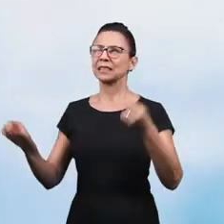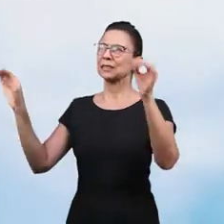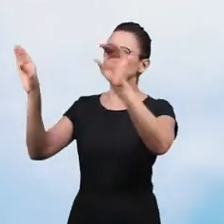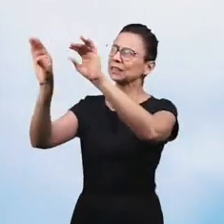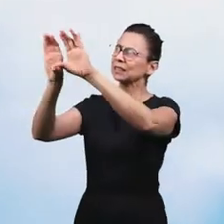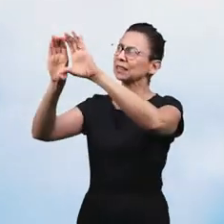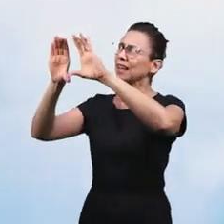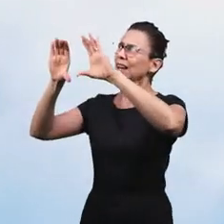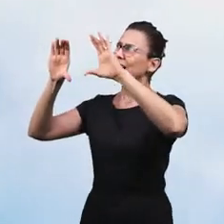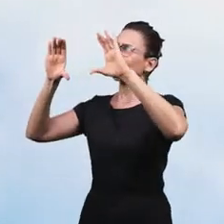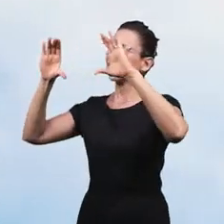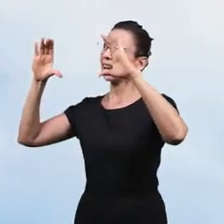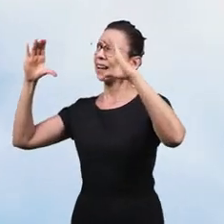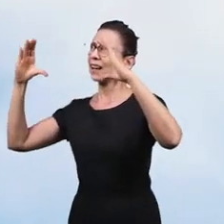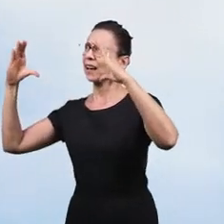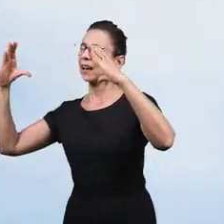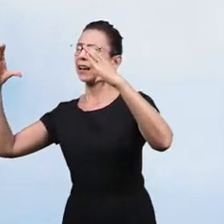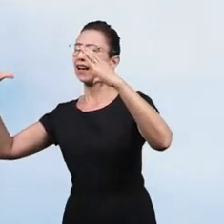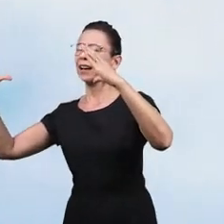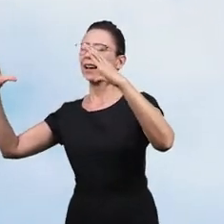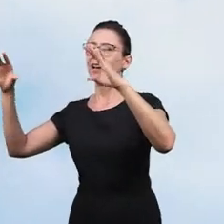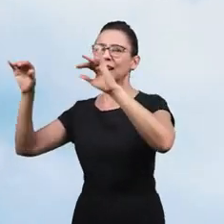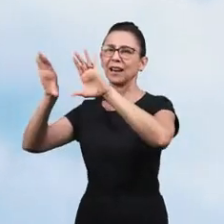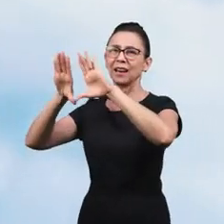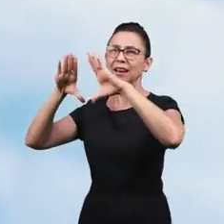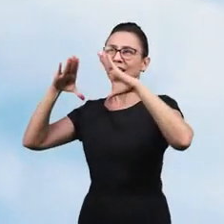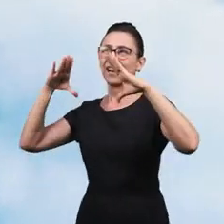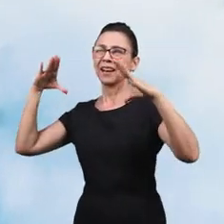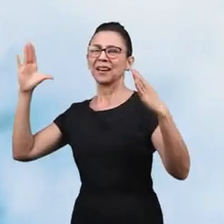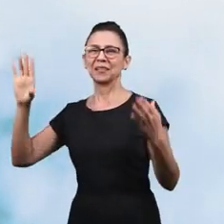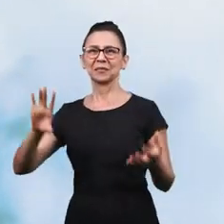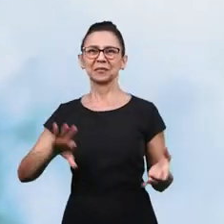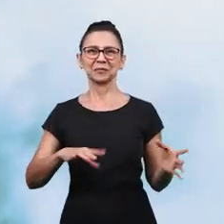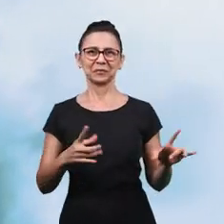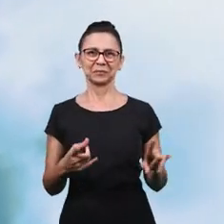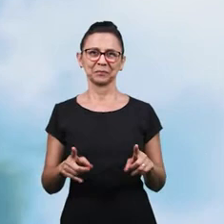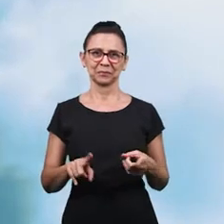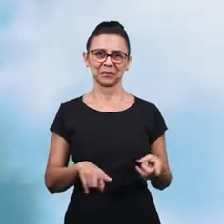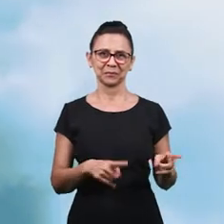Acercarte Acercarte